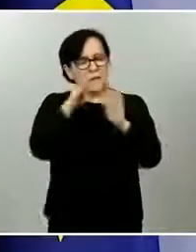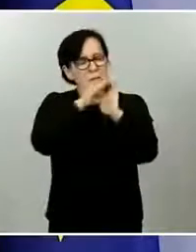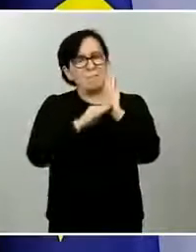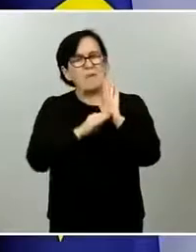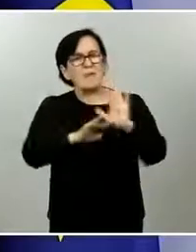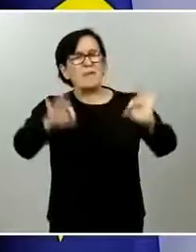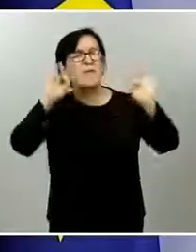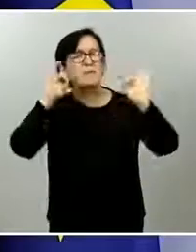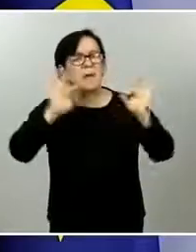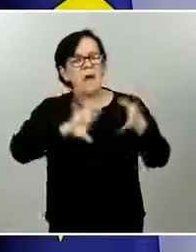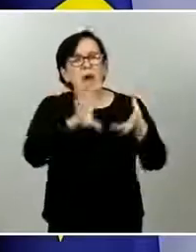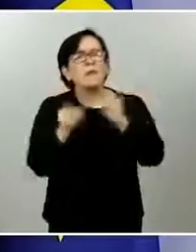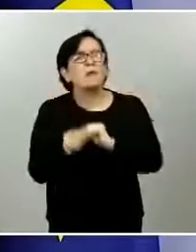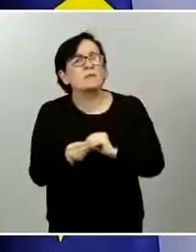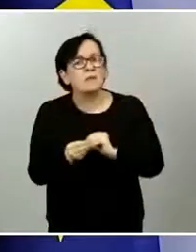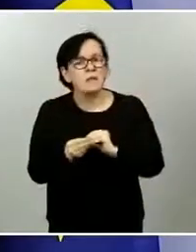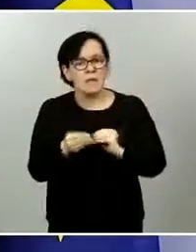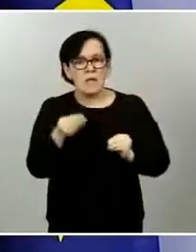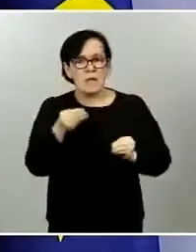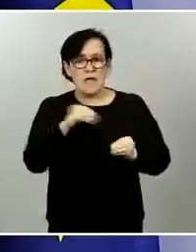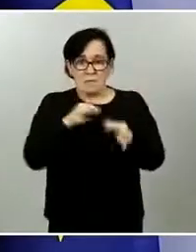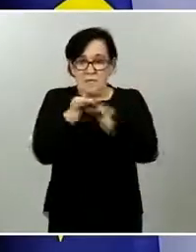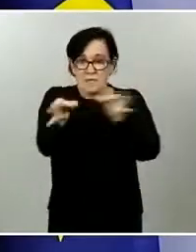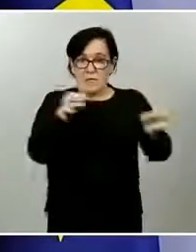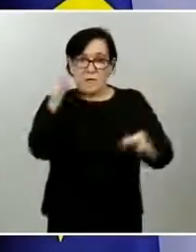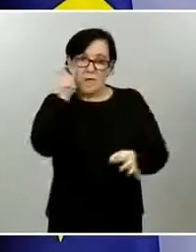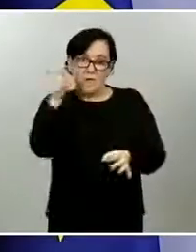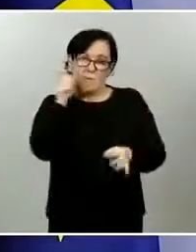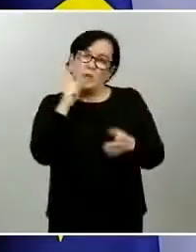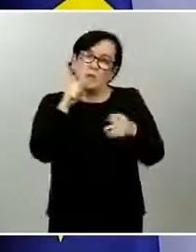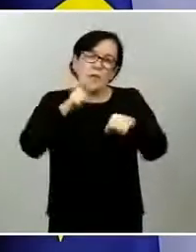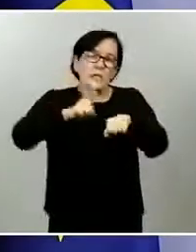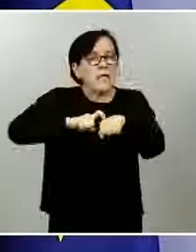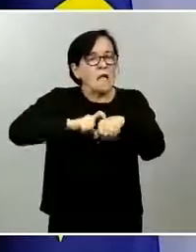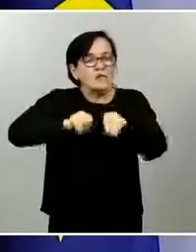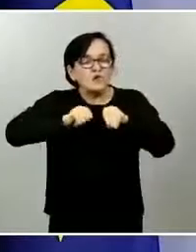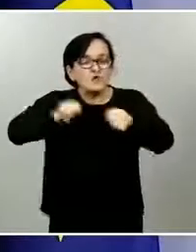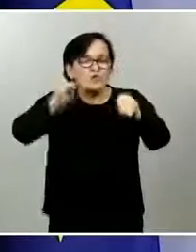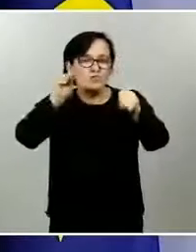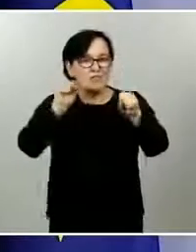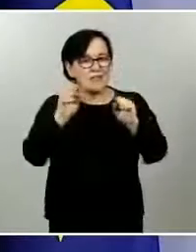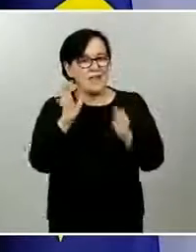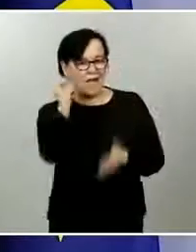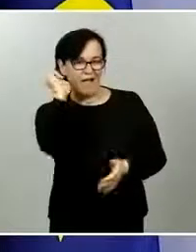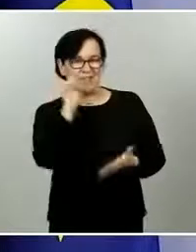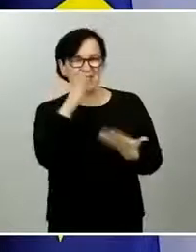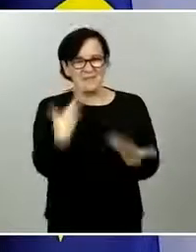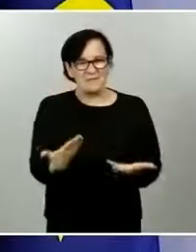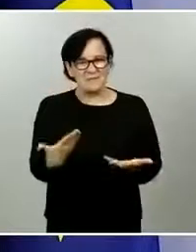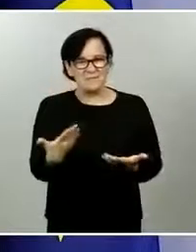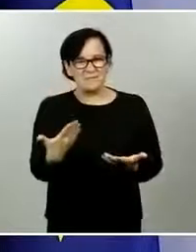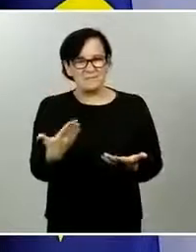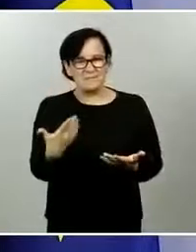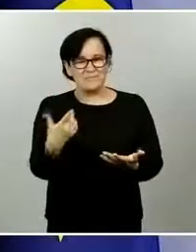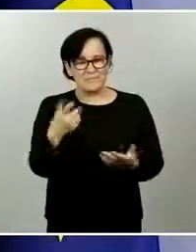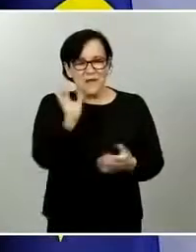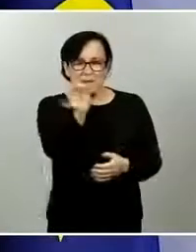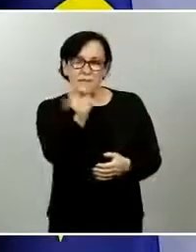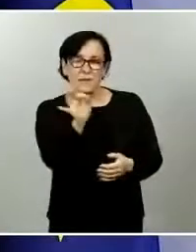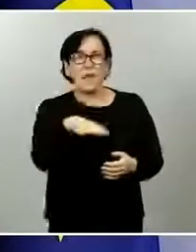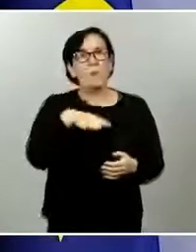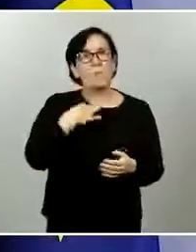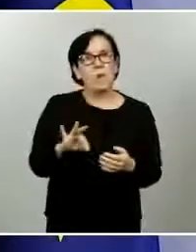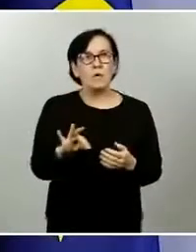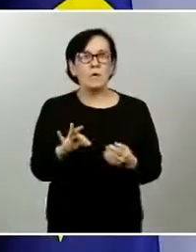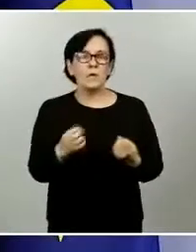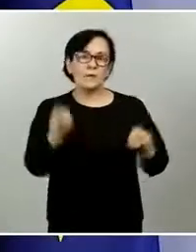flexibilización en este ámbito. Y también ha habido una petición de reconsiderar algún paquete de medidas específicas adaptadas